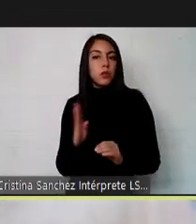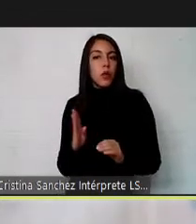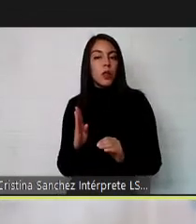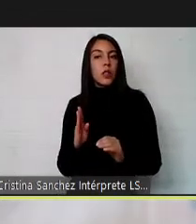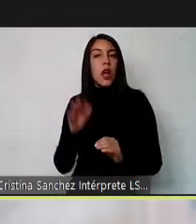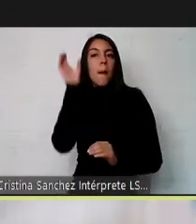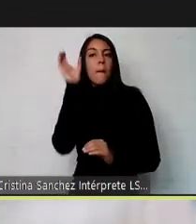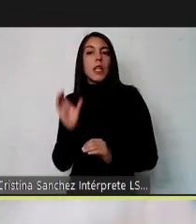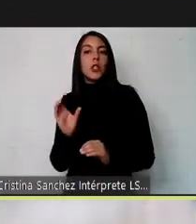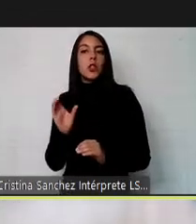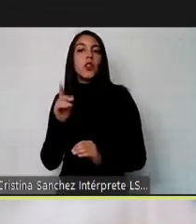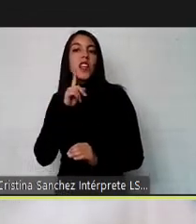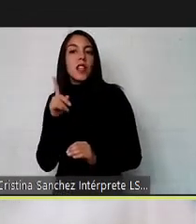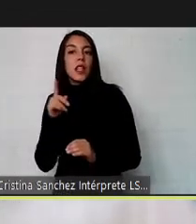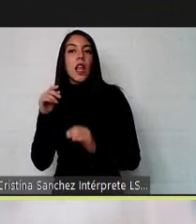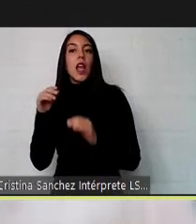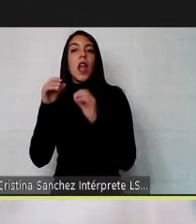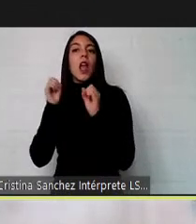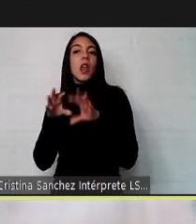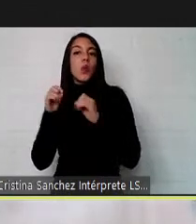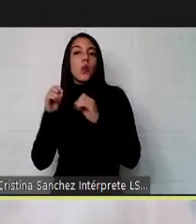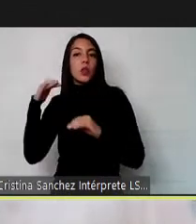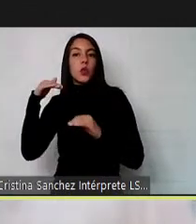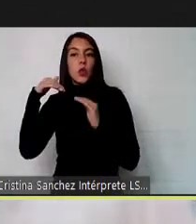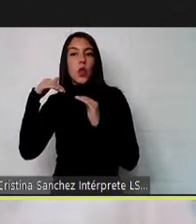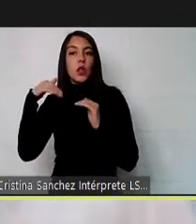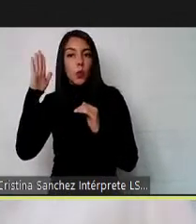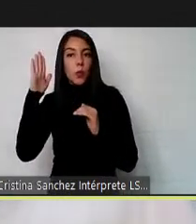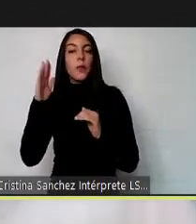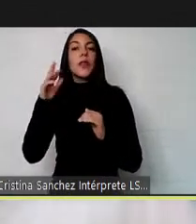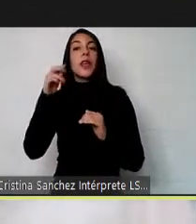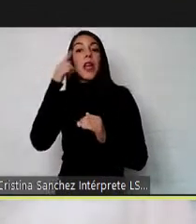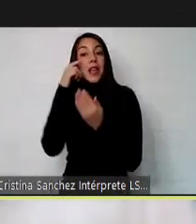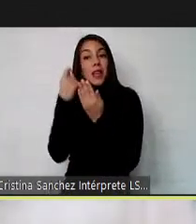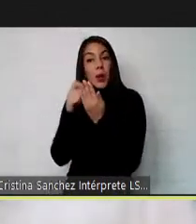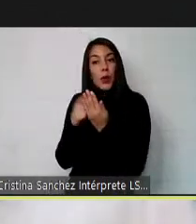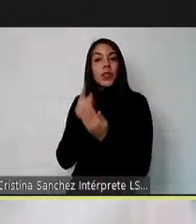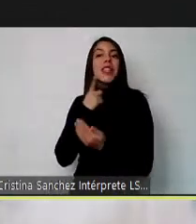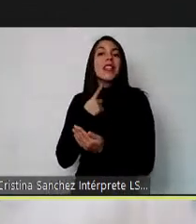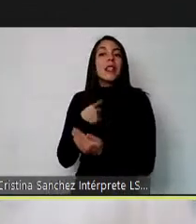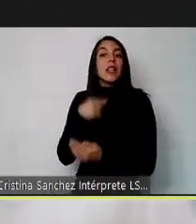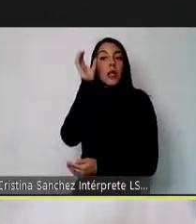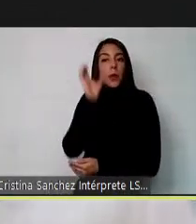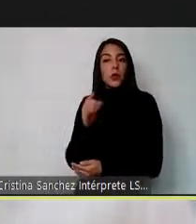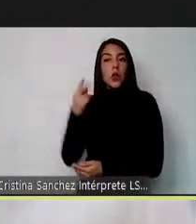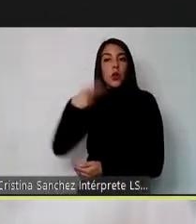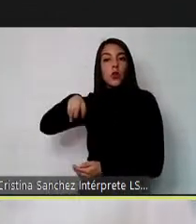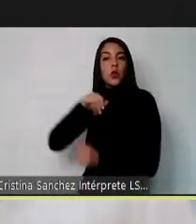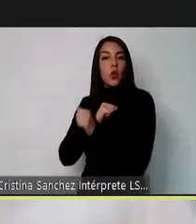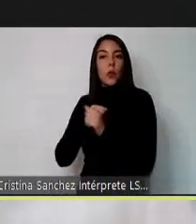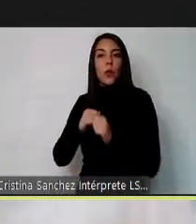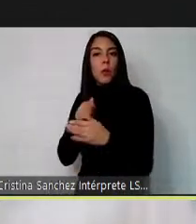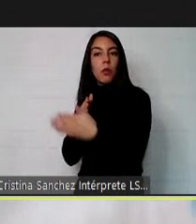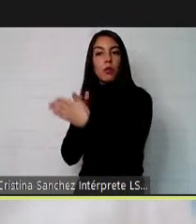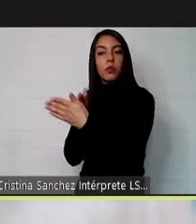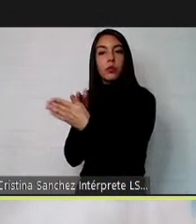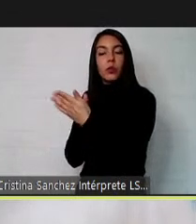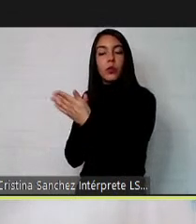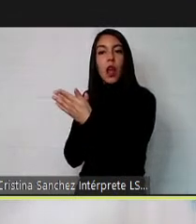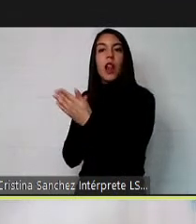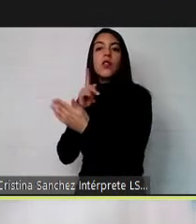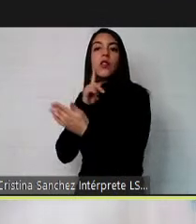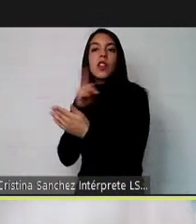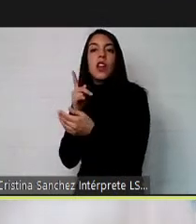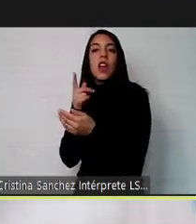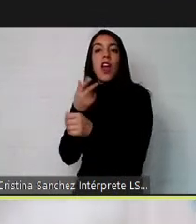persona que tiene educación superior y por supuesto tiene que reconocer los intereses de la persona porque no podemos quedarnos limitados por la oferta disponible